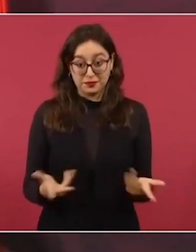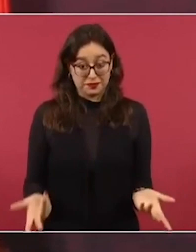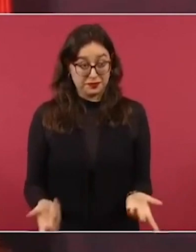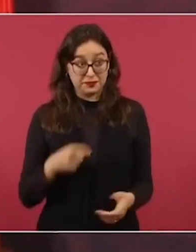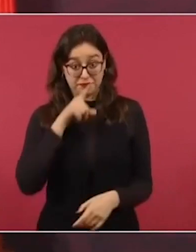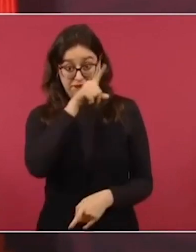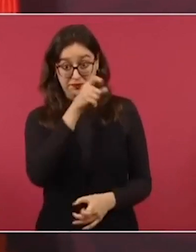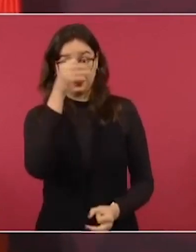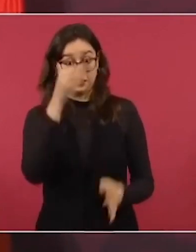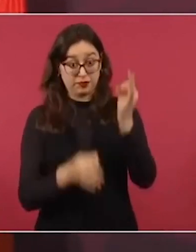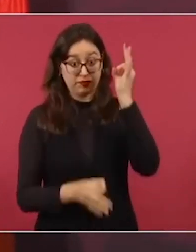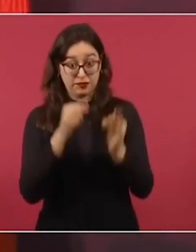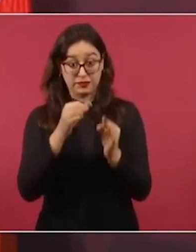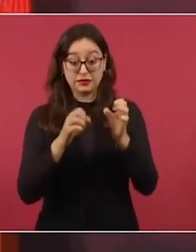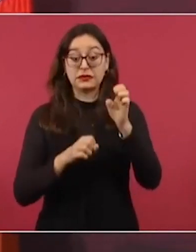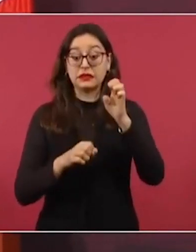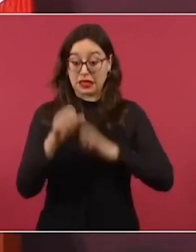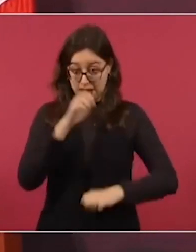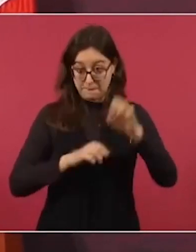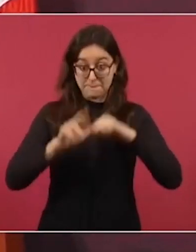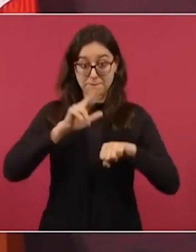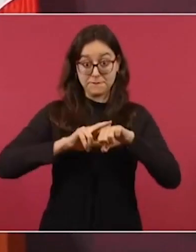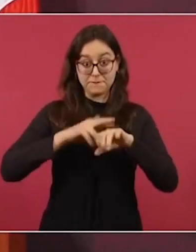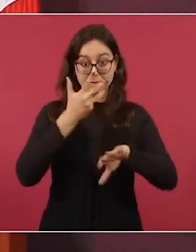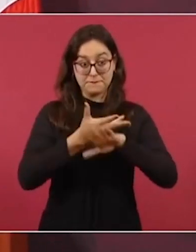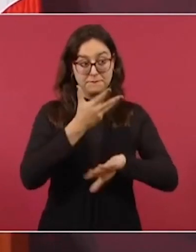el que estaba antes,